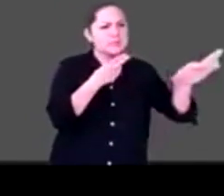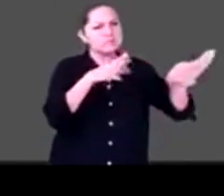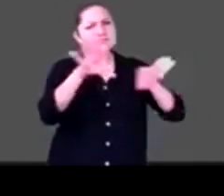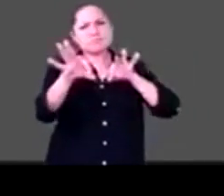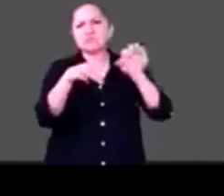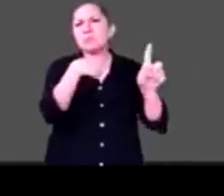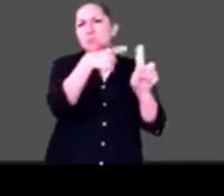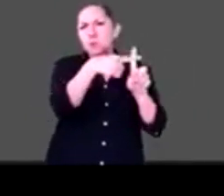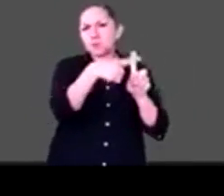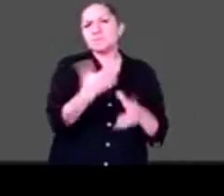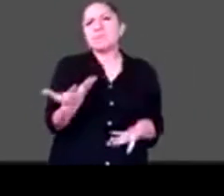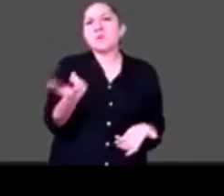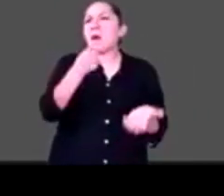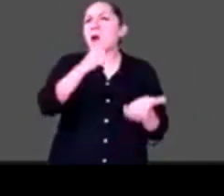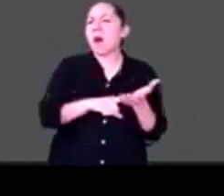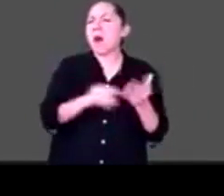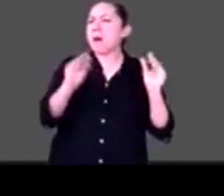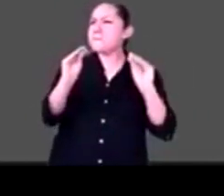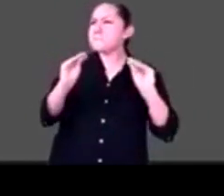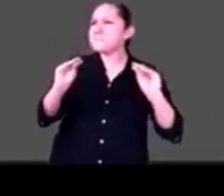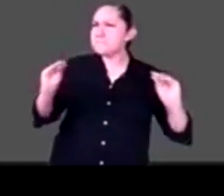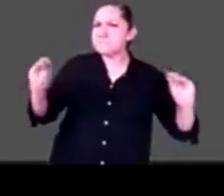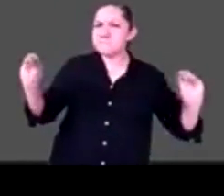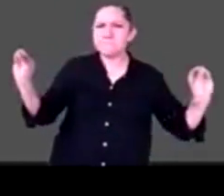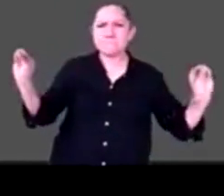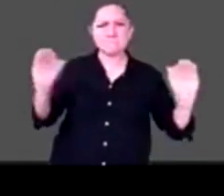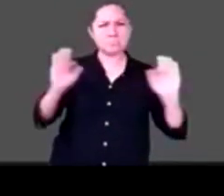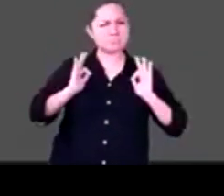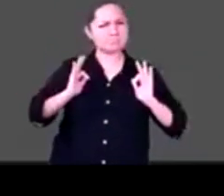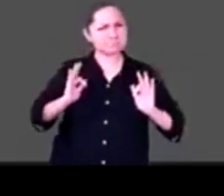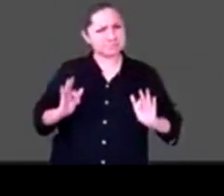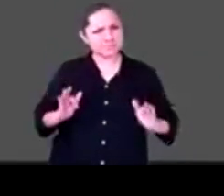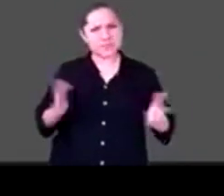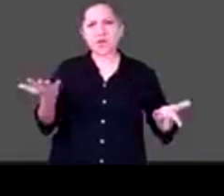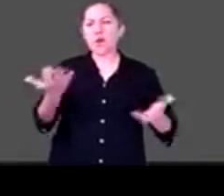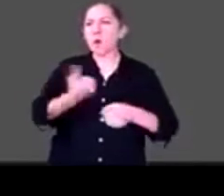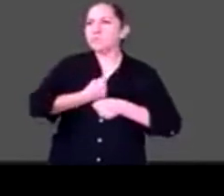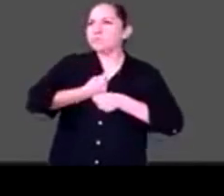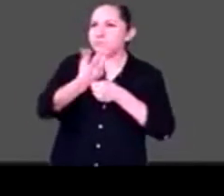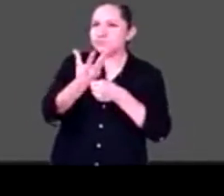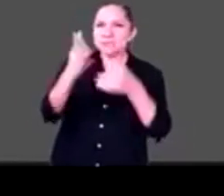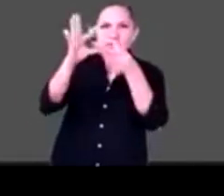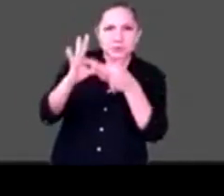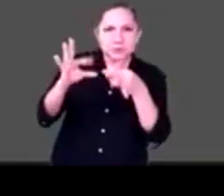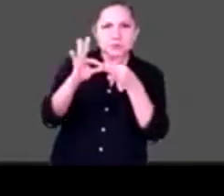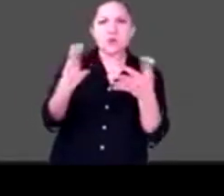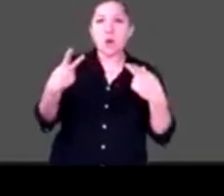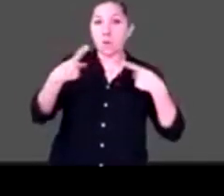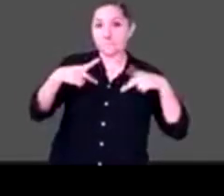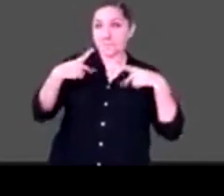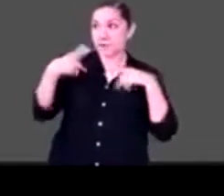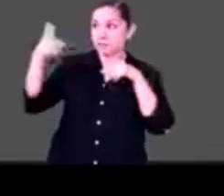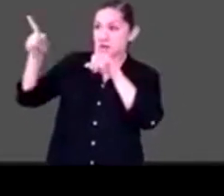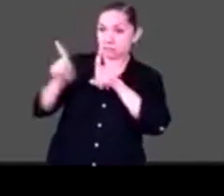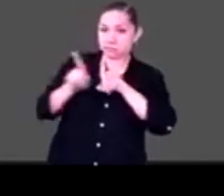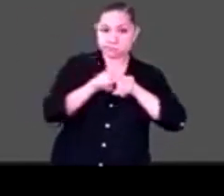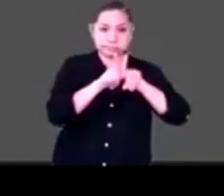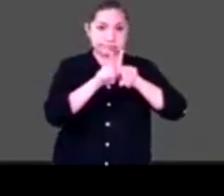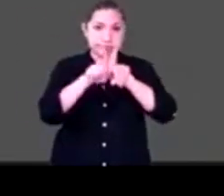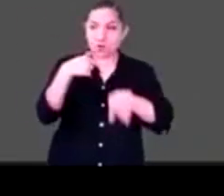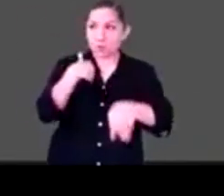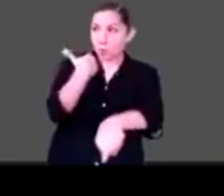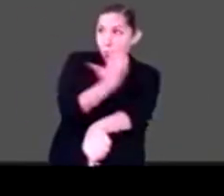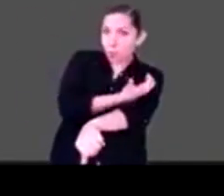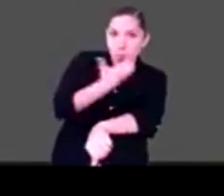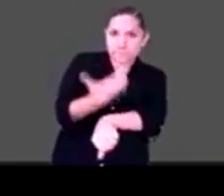el valor de la comprensión y del acompañamiento de alguien y cómo hay cosas en las que así de sencillo,